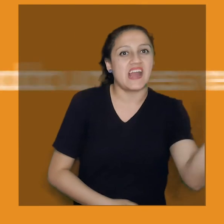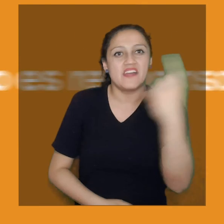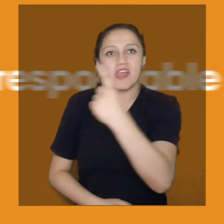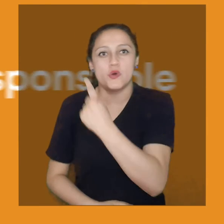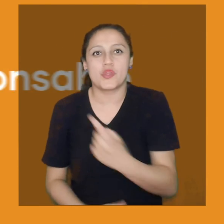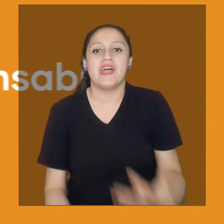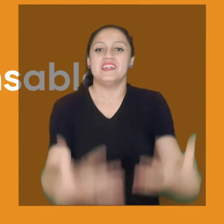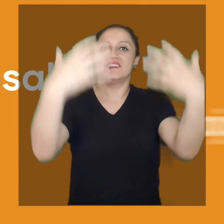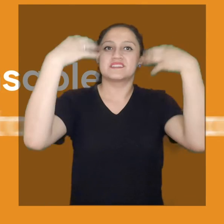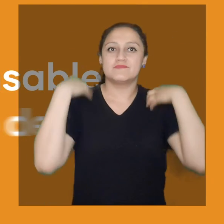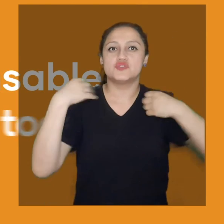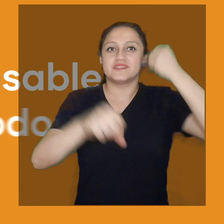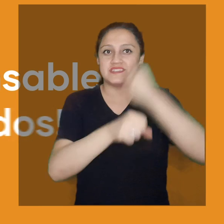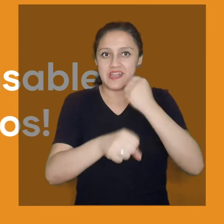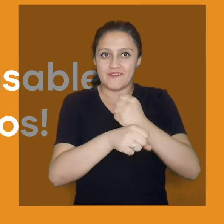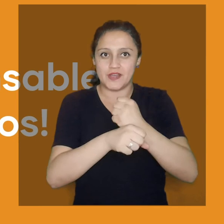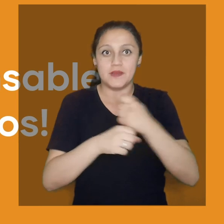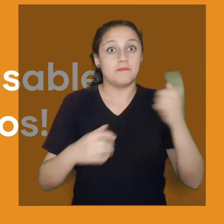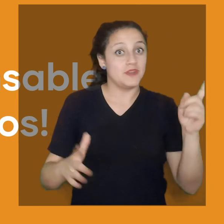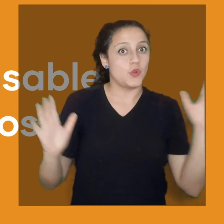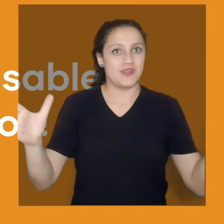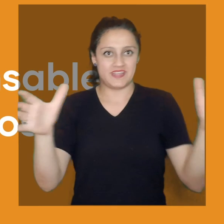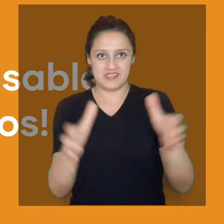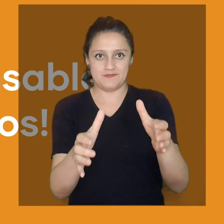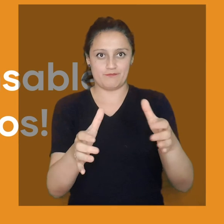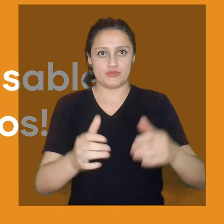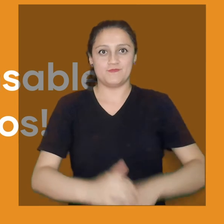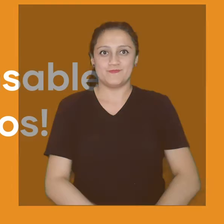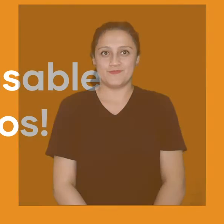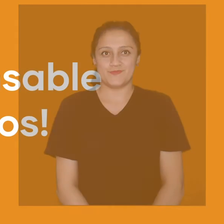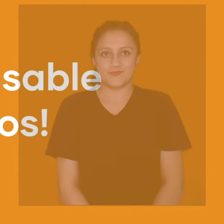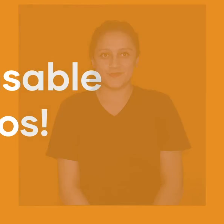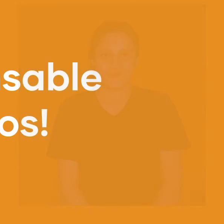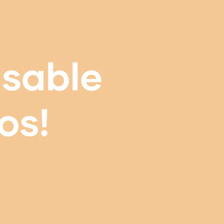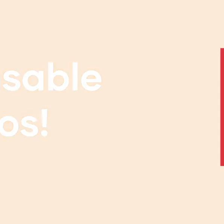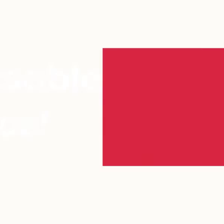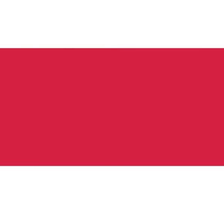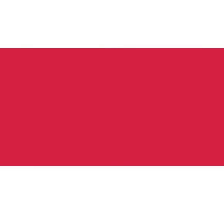Cada uno es responsable del trabajo de todos de alguna manera.